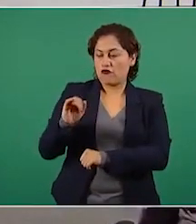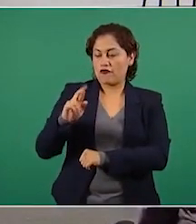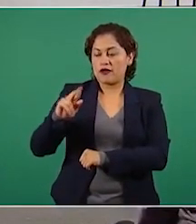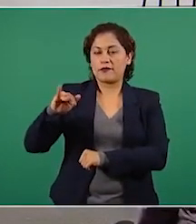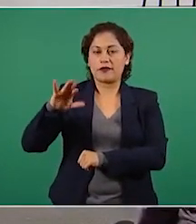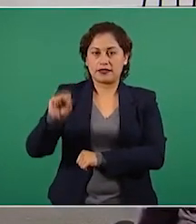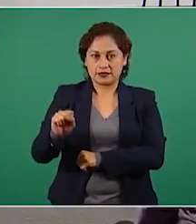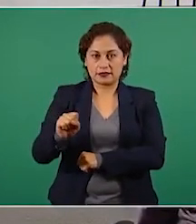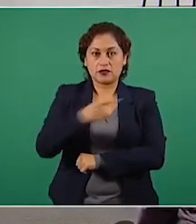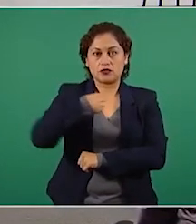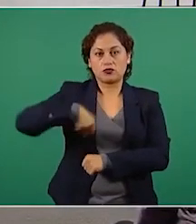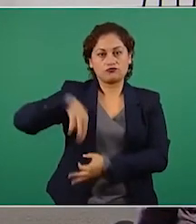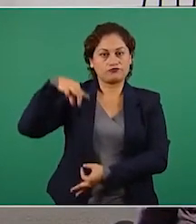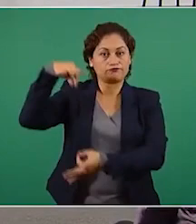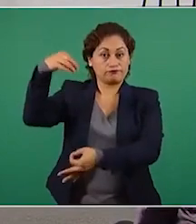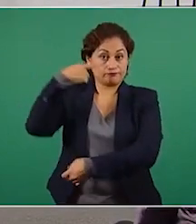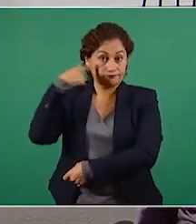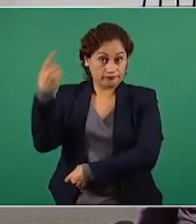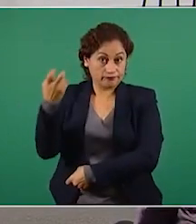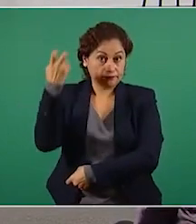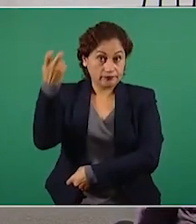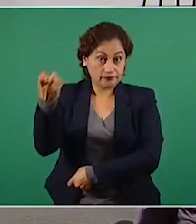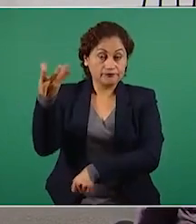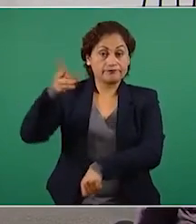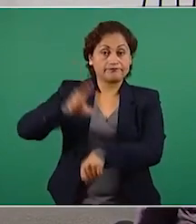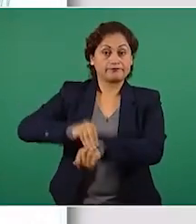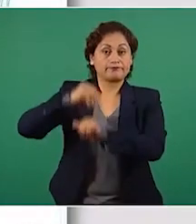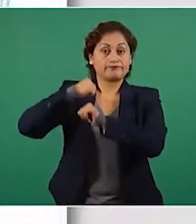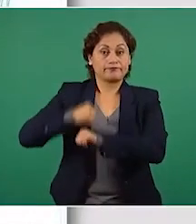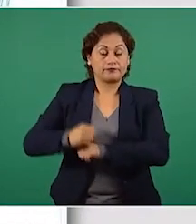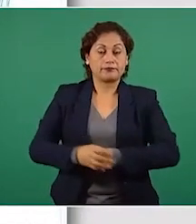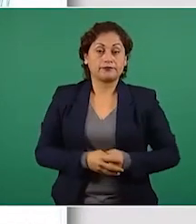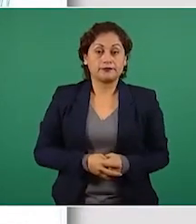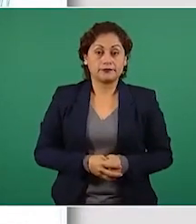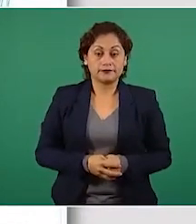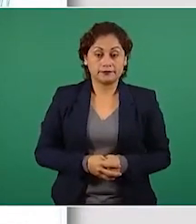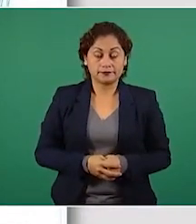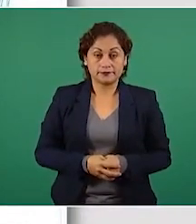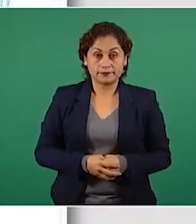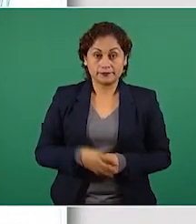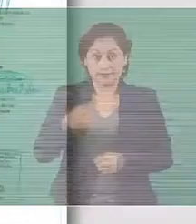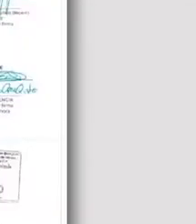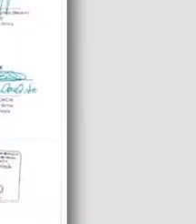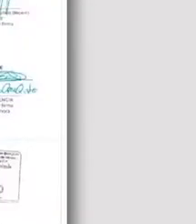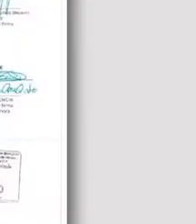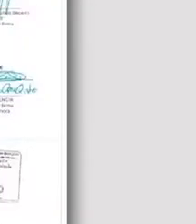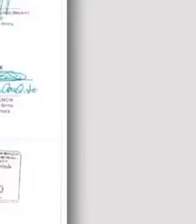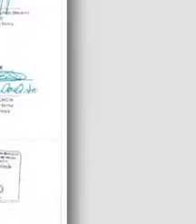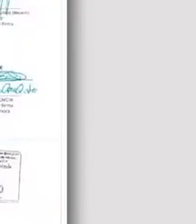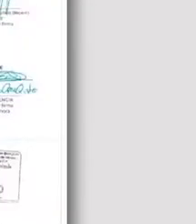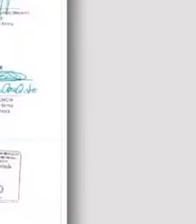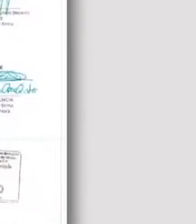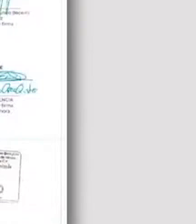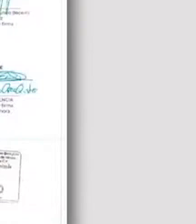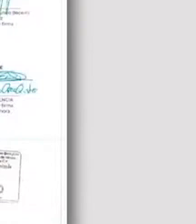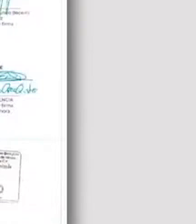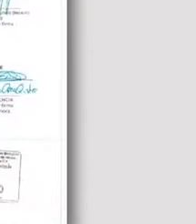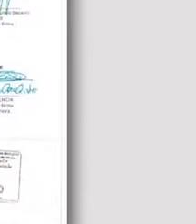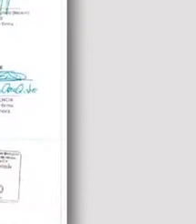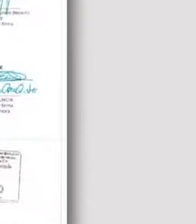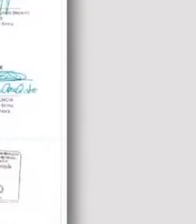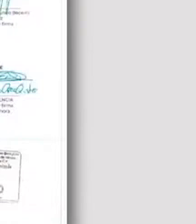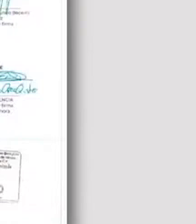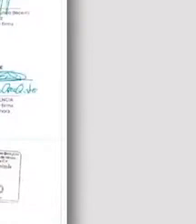a presentar el documento. Ahí está el documento de la COFEPRIS. Darío Celis, además, asevera que el Propofol,